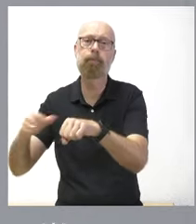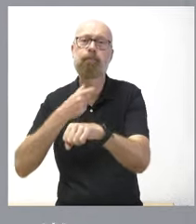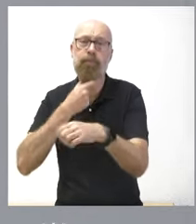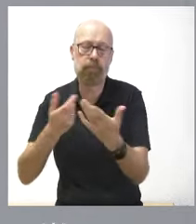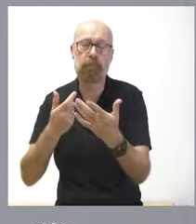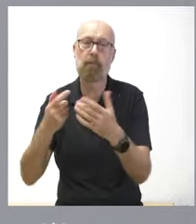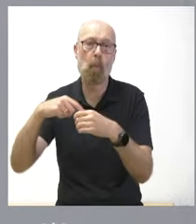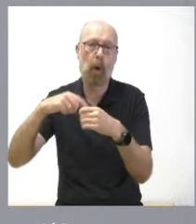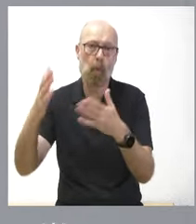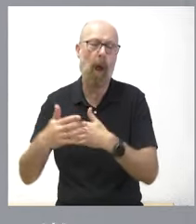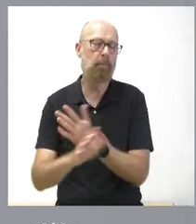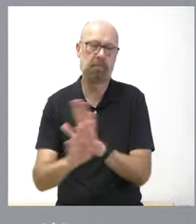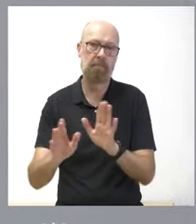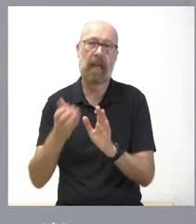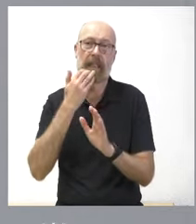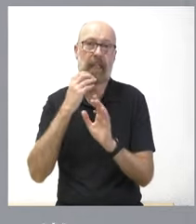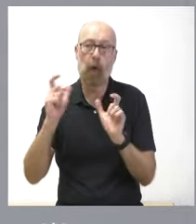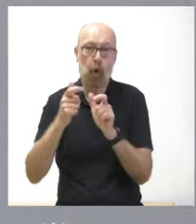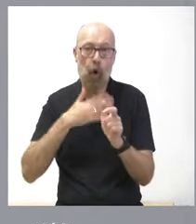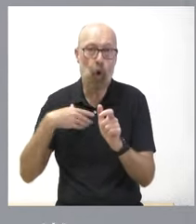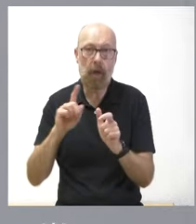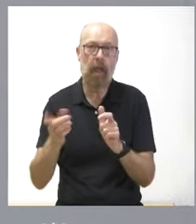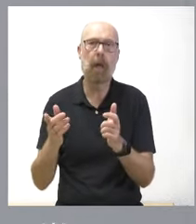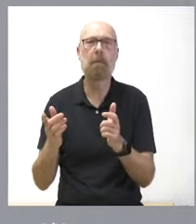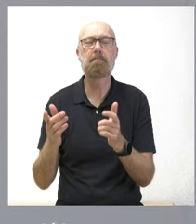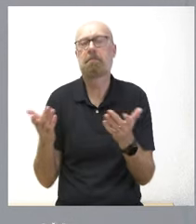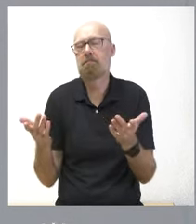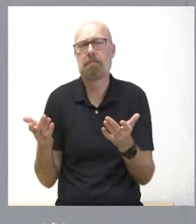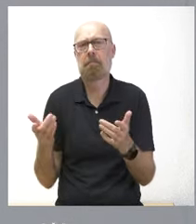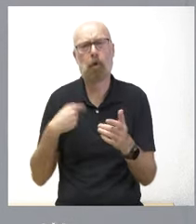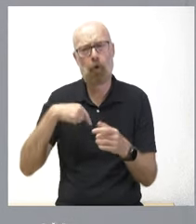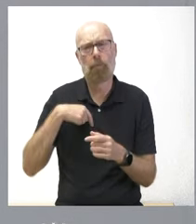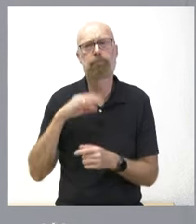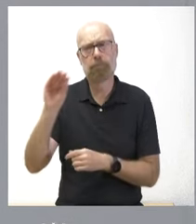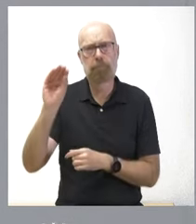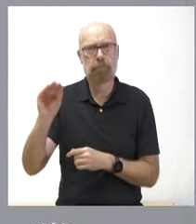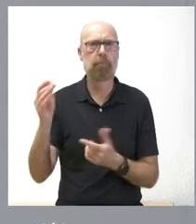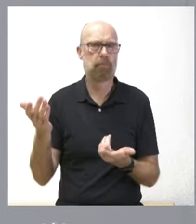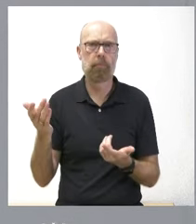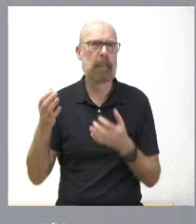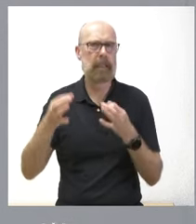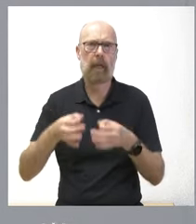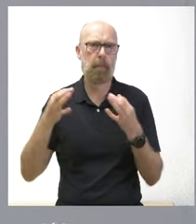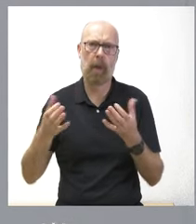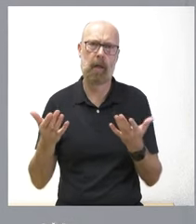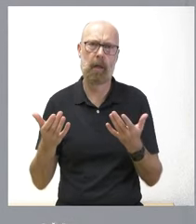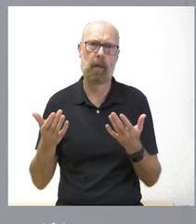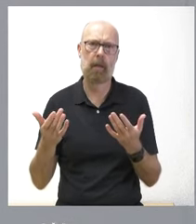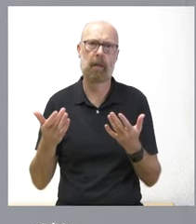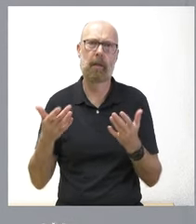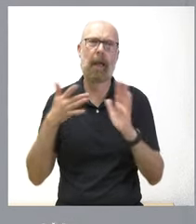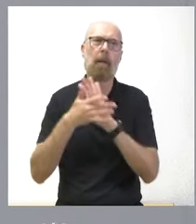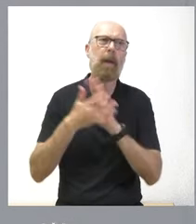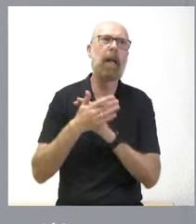venir, pues nosotros creo que cumplimos con nuestra obligación de invitarles. No somos nosotros los que tenemos que dar explicaciones